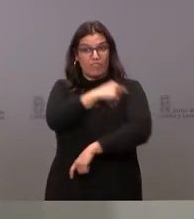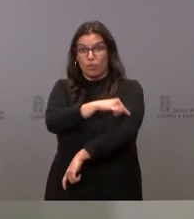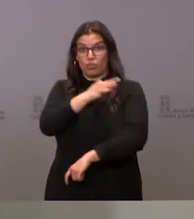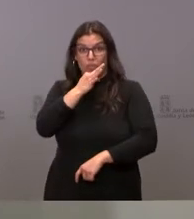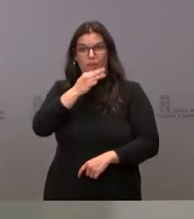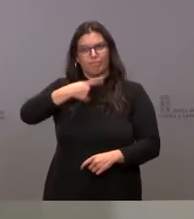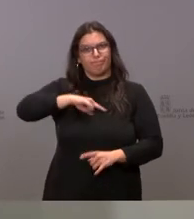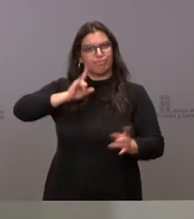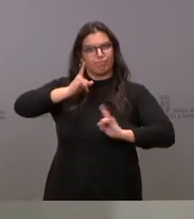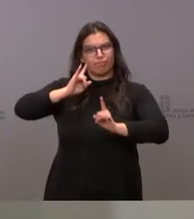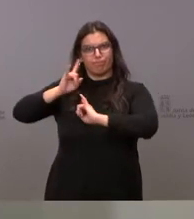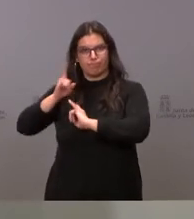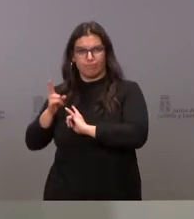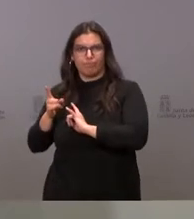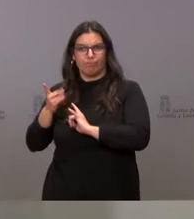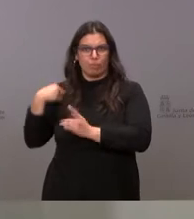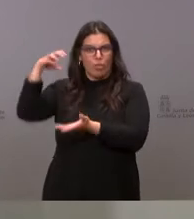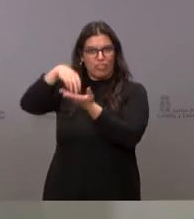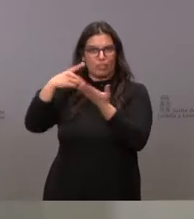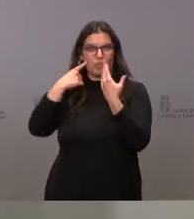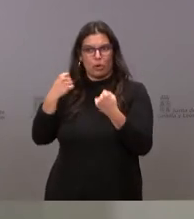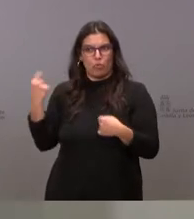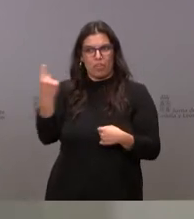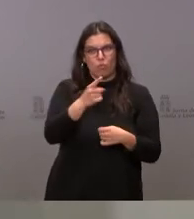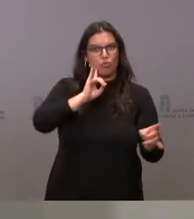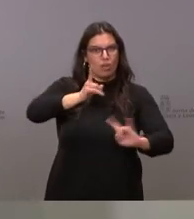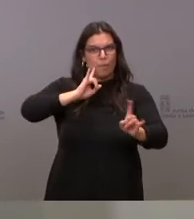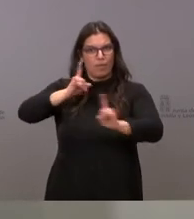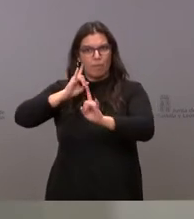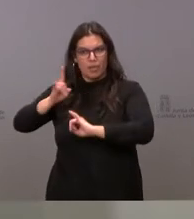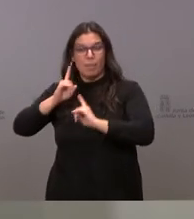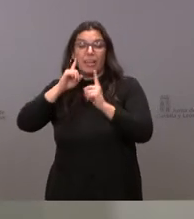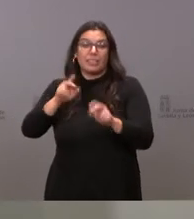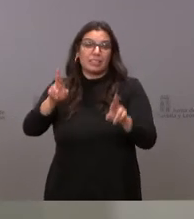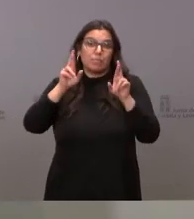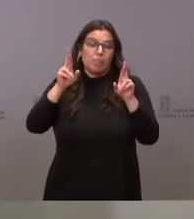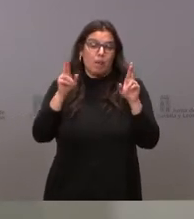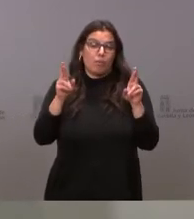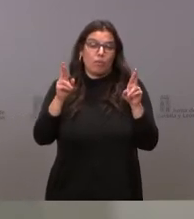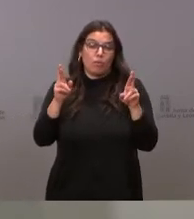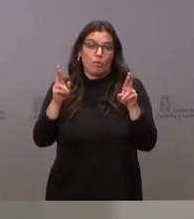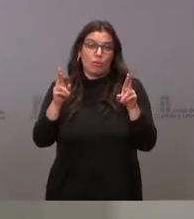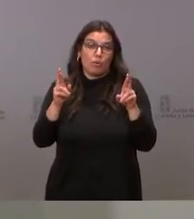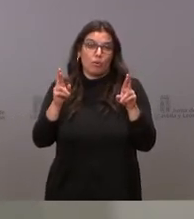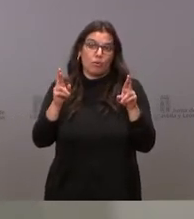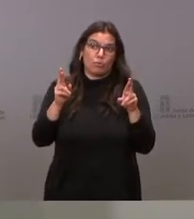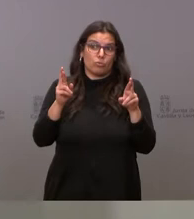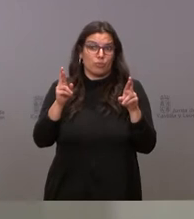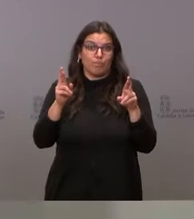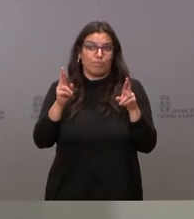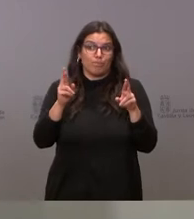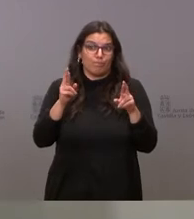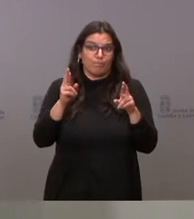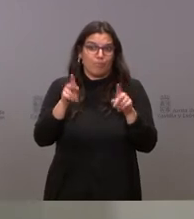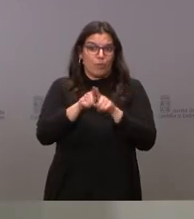han vacunado a través de sus centros de salud. Y esperamos no tener que tomar ninguna otra medida